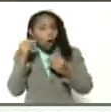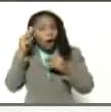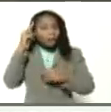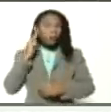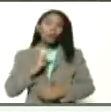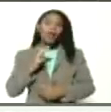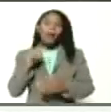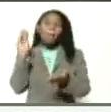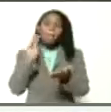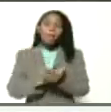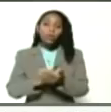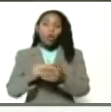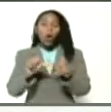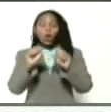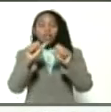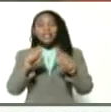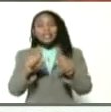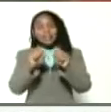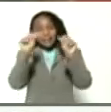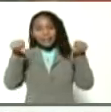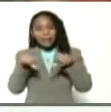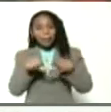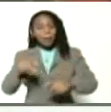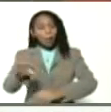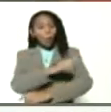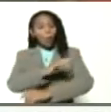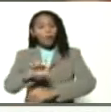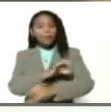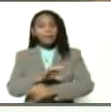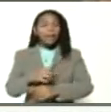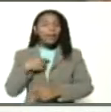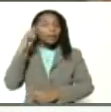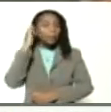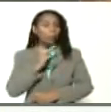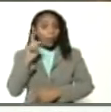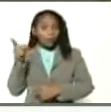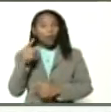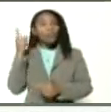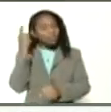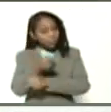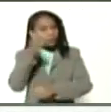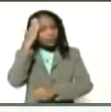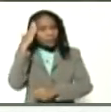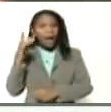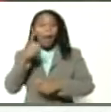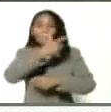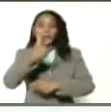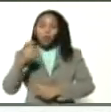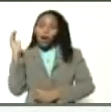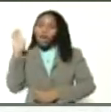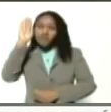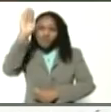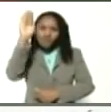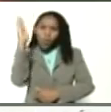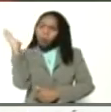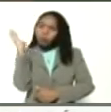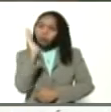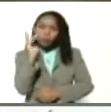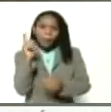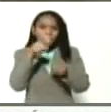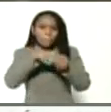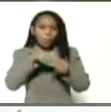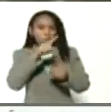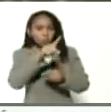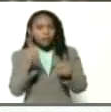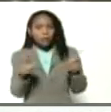sistema de orquesta Simón Bolívar. Eso debe saberse a las generaciones que vienen. Deben saber que el